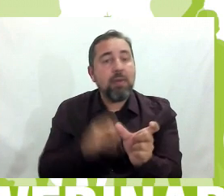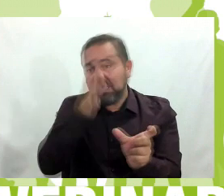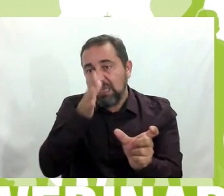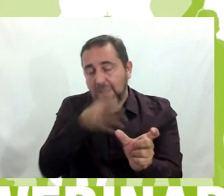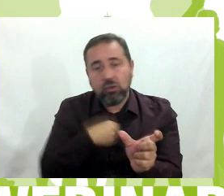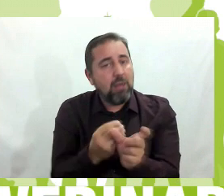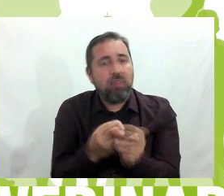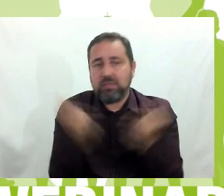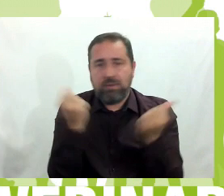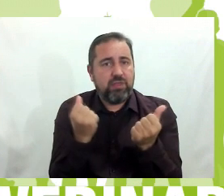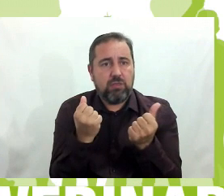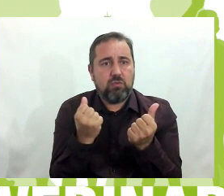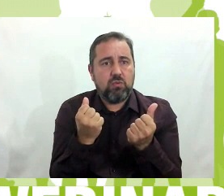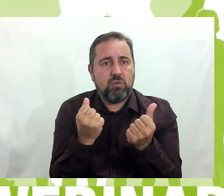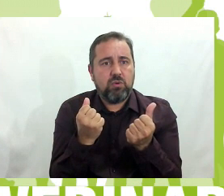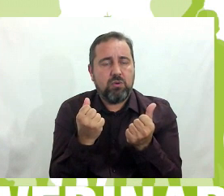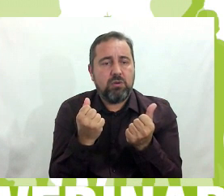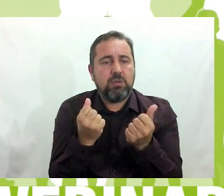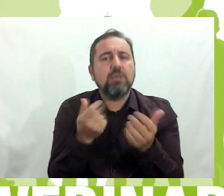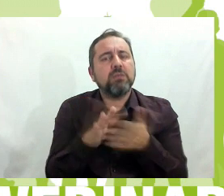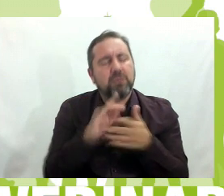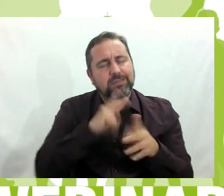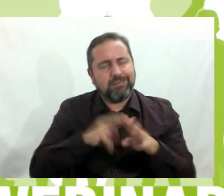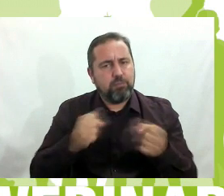Y la verdad que esto es potente.